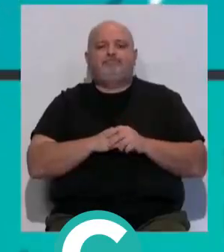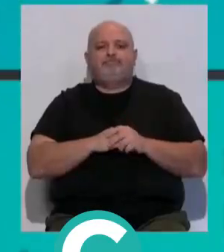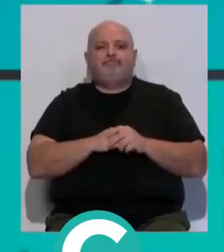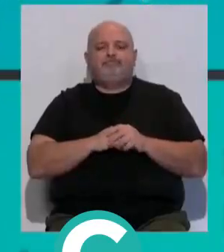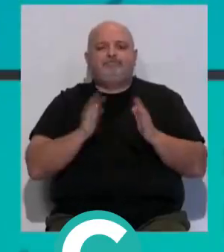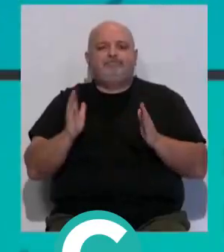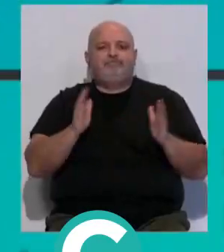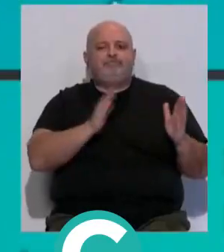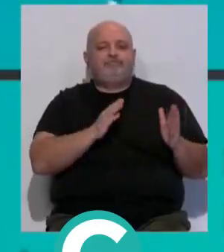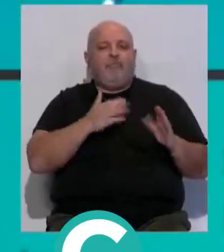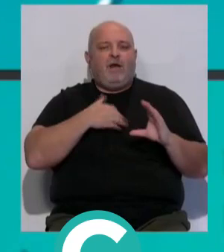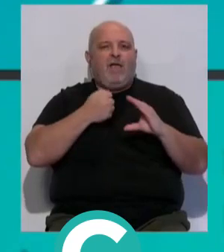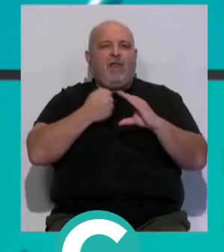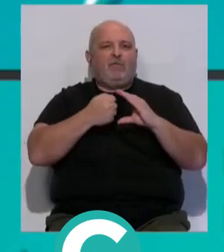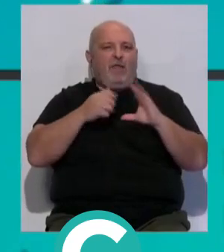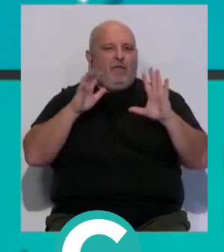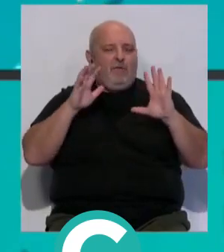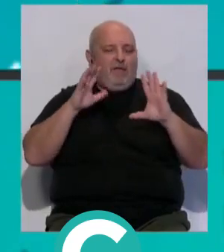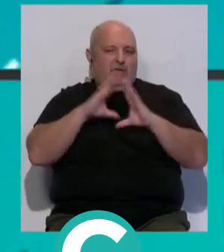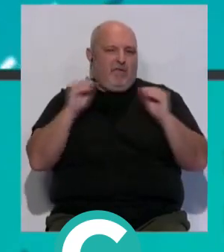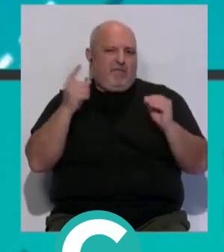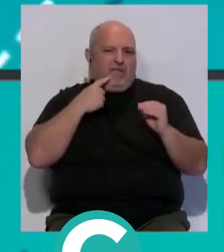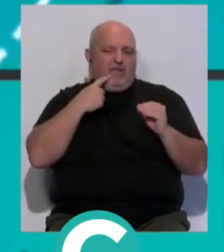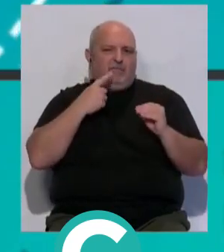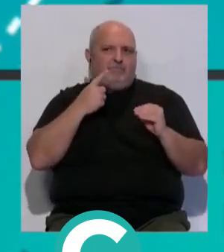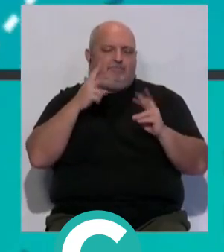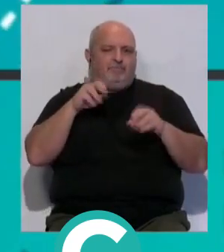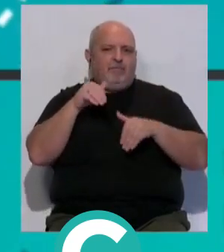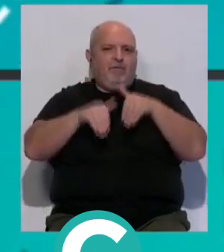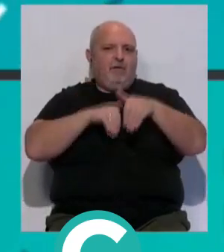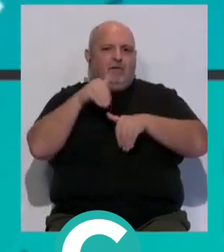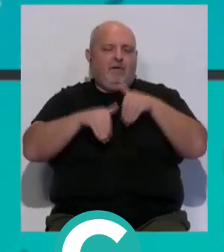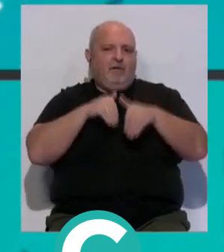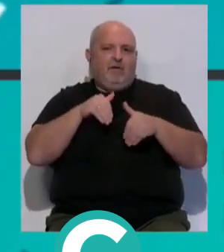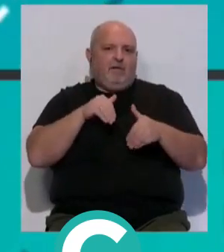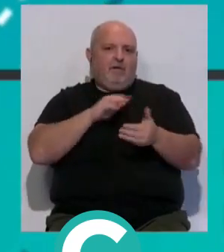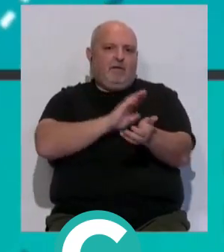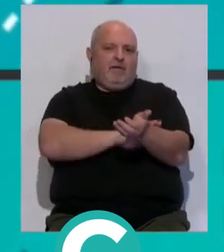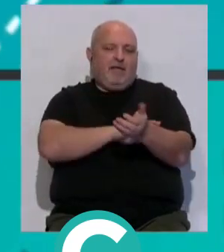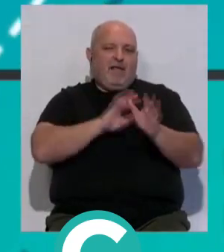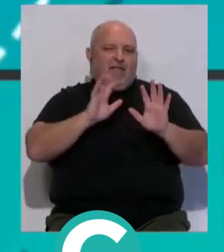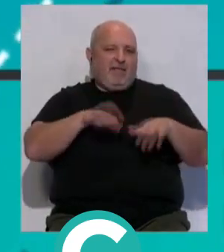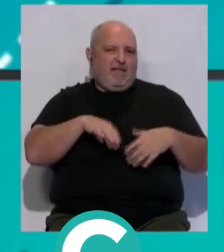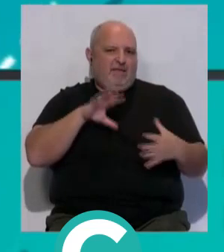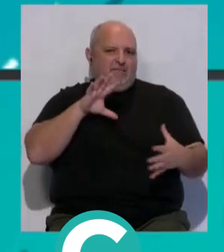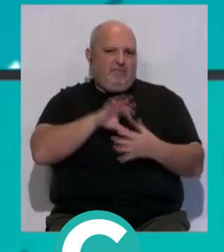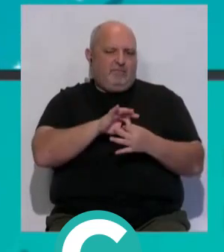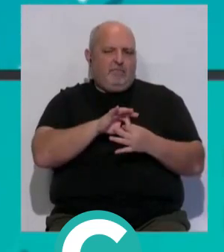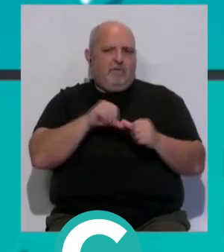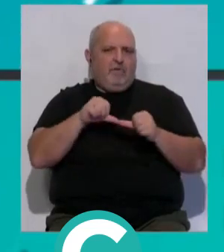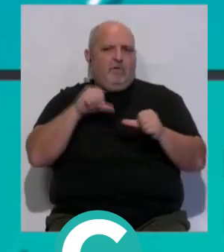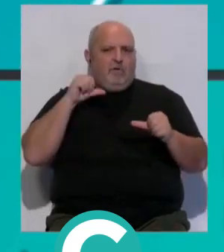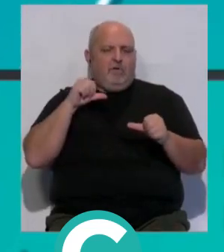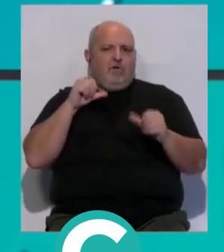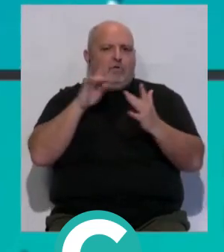Y adelante Andalucía insiste en la confluencia electoral con izquierda gaditana. En Cádiz, tras varios